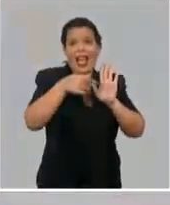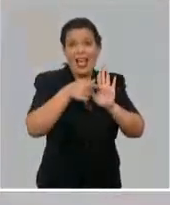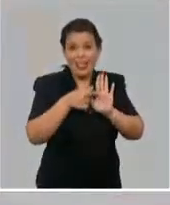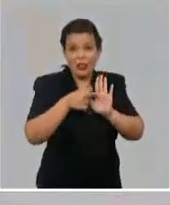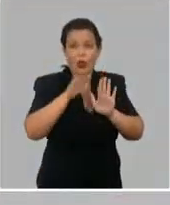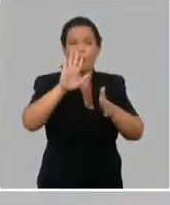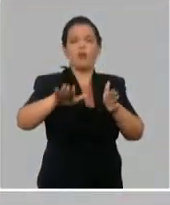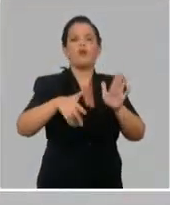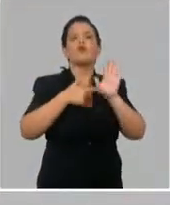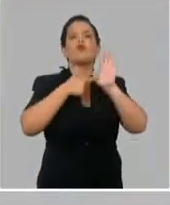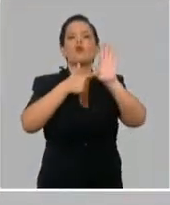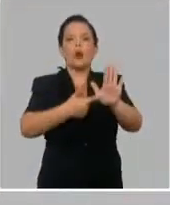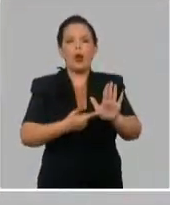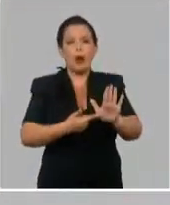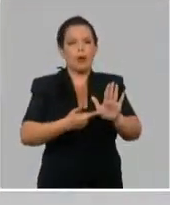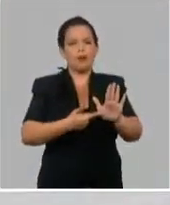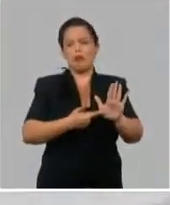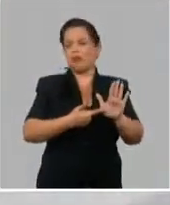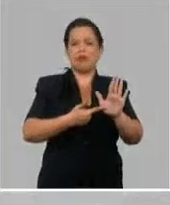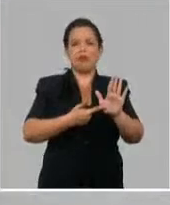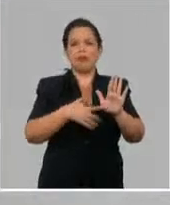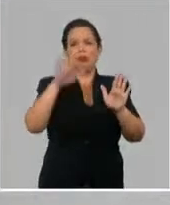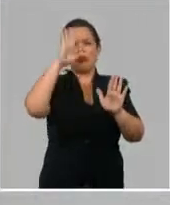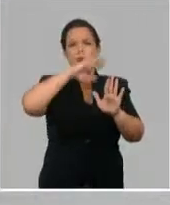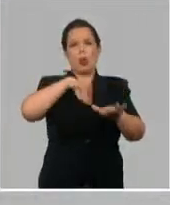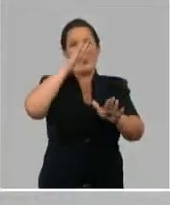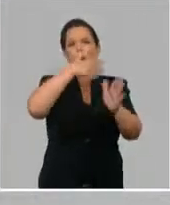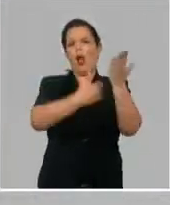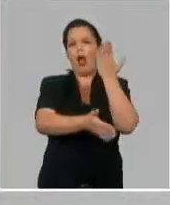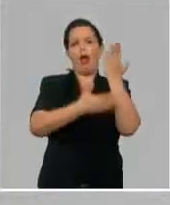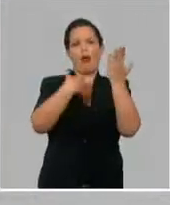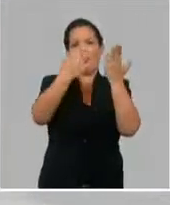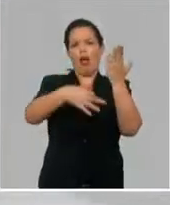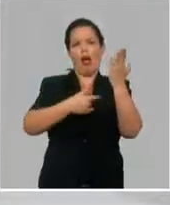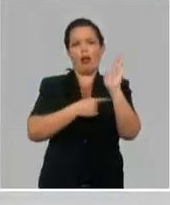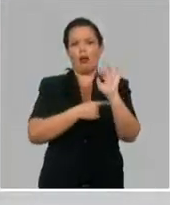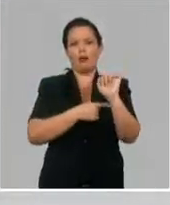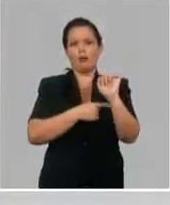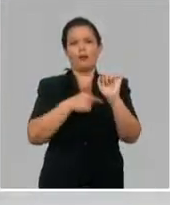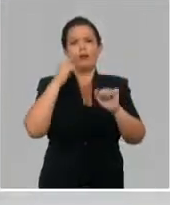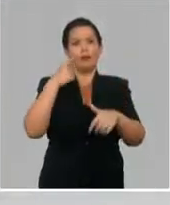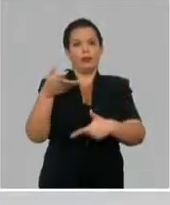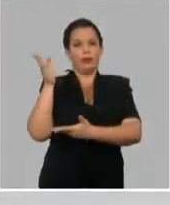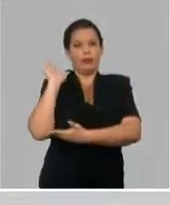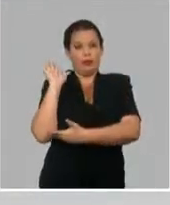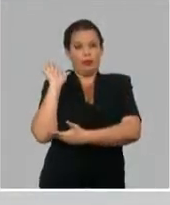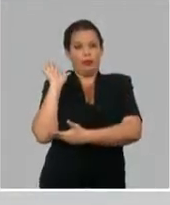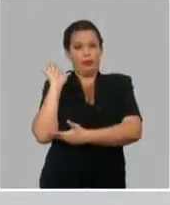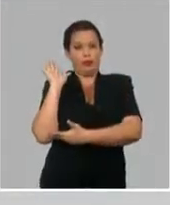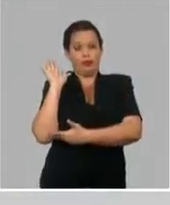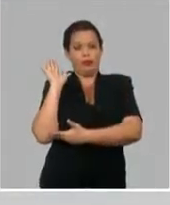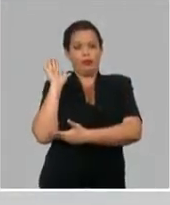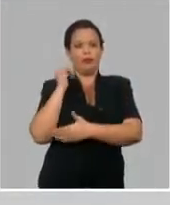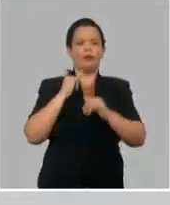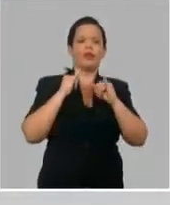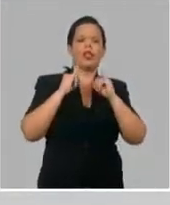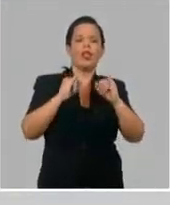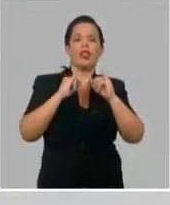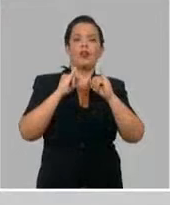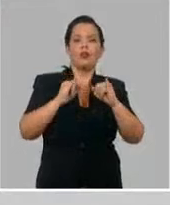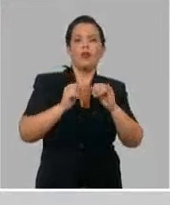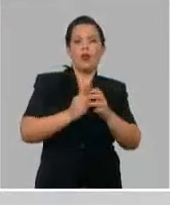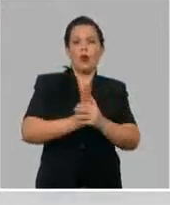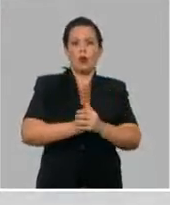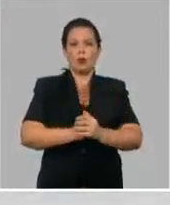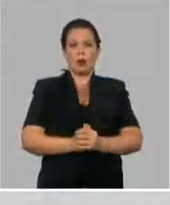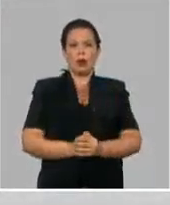cuando se hace una prueba, se mide en un gran número de personas normales cuáles son los valores que tiene, por ejemplo, el número de